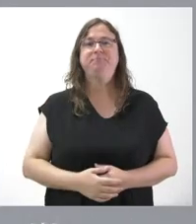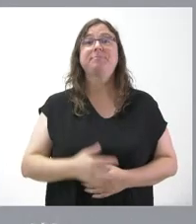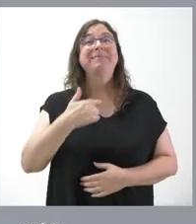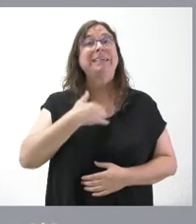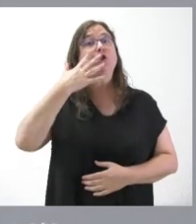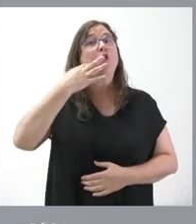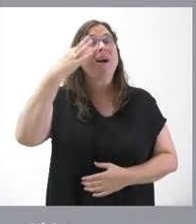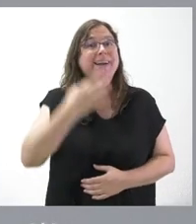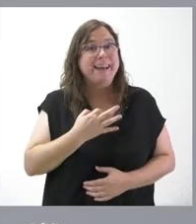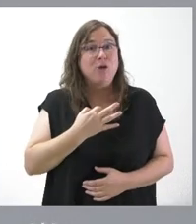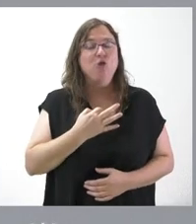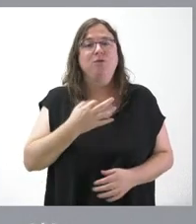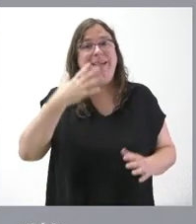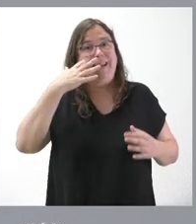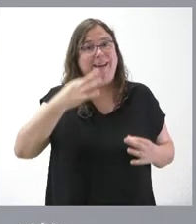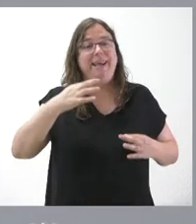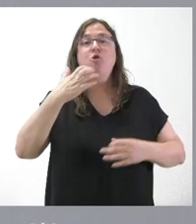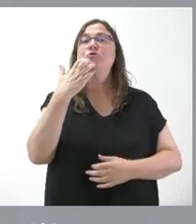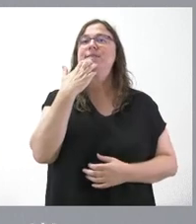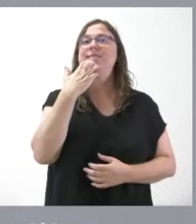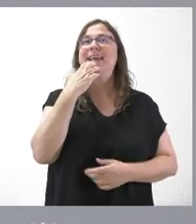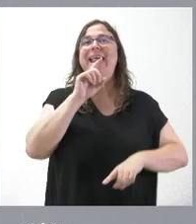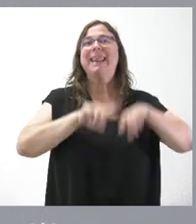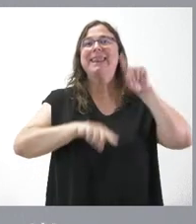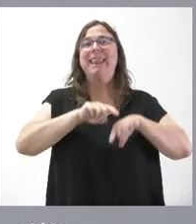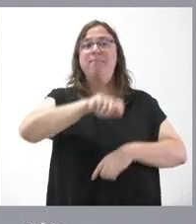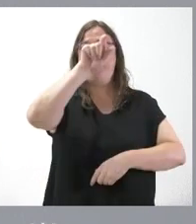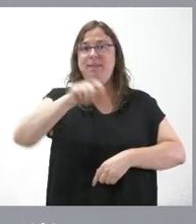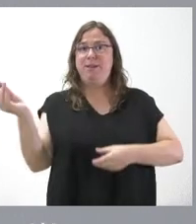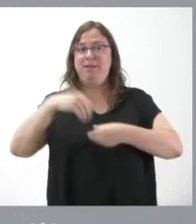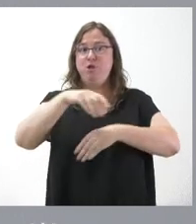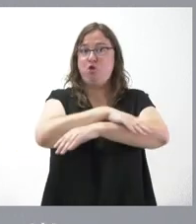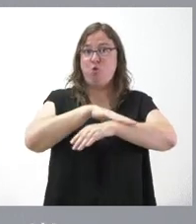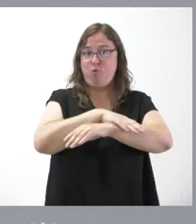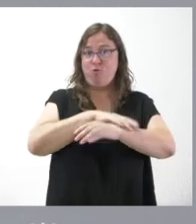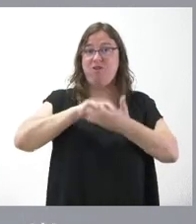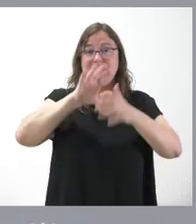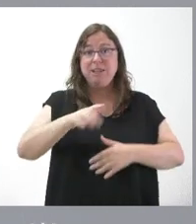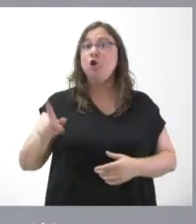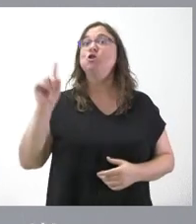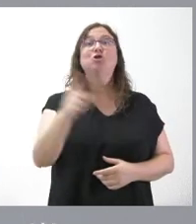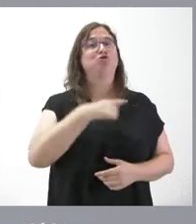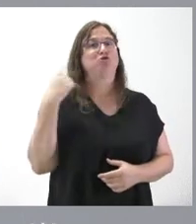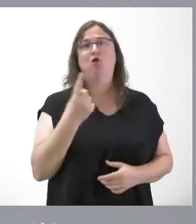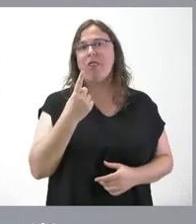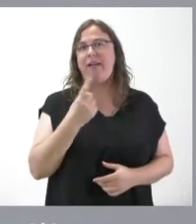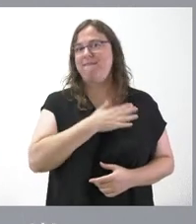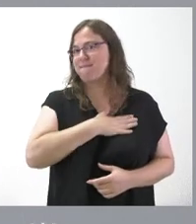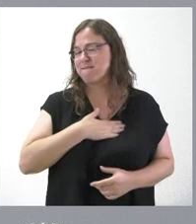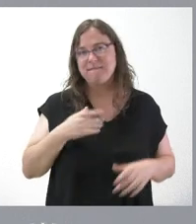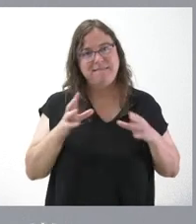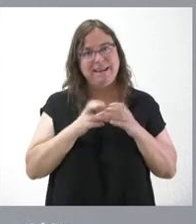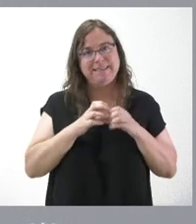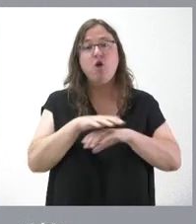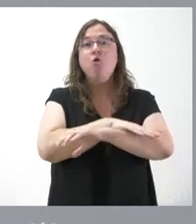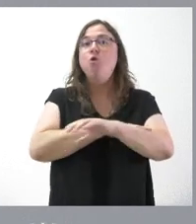dependiera de las personas que formamos parte del Gobierno de Castilla y León, todas tendremos el deseo de que el Gobierno de Castilla y